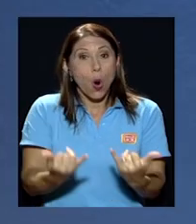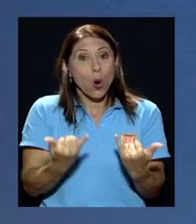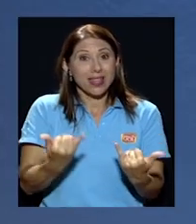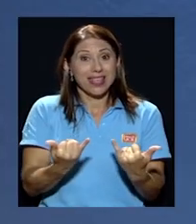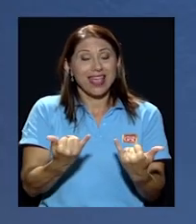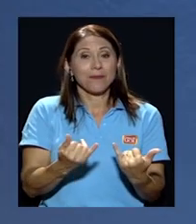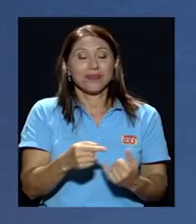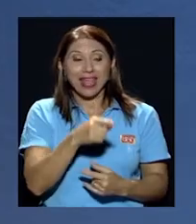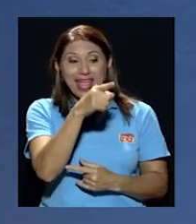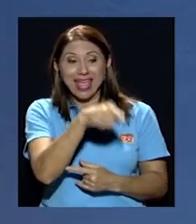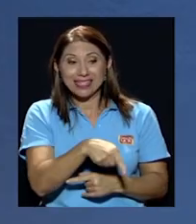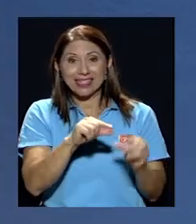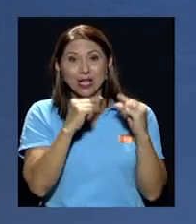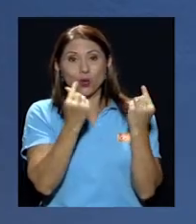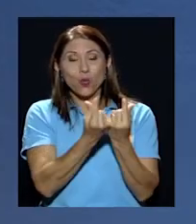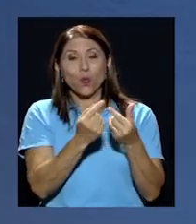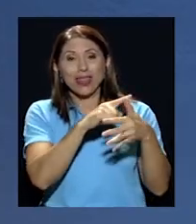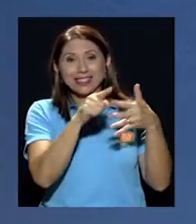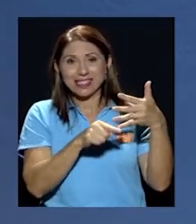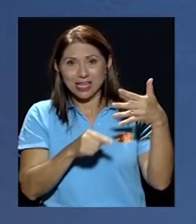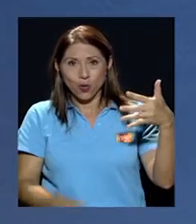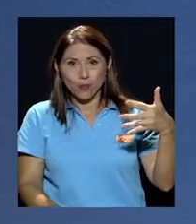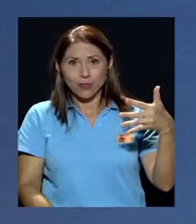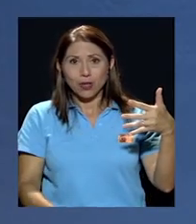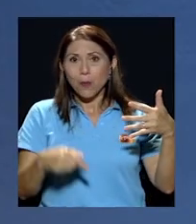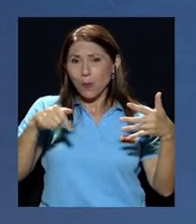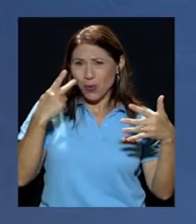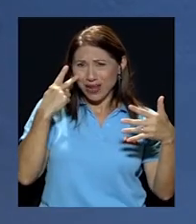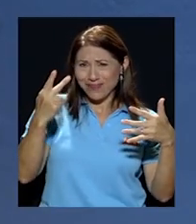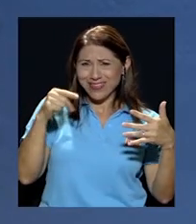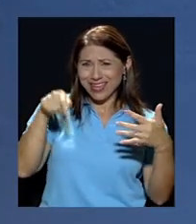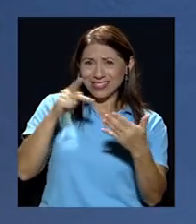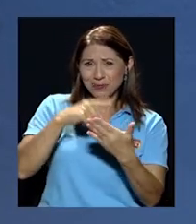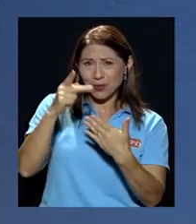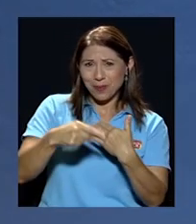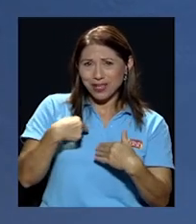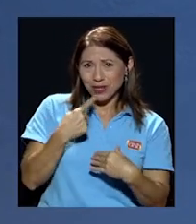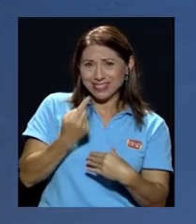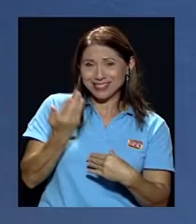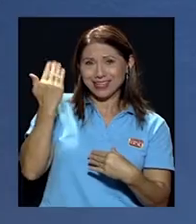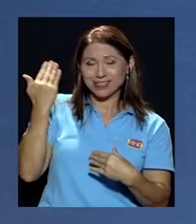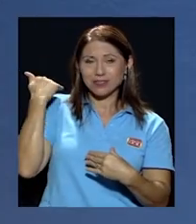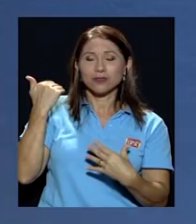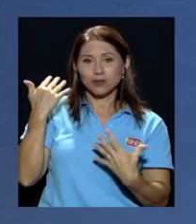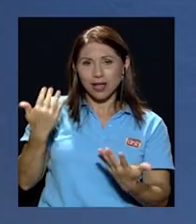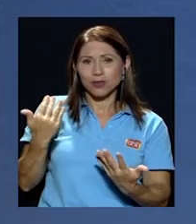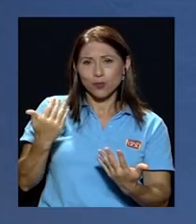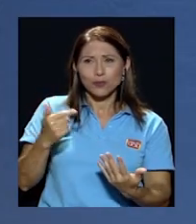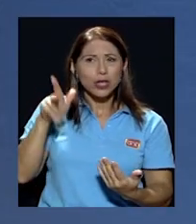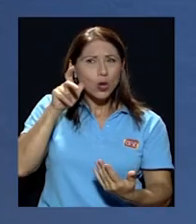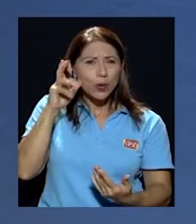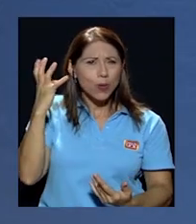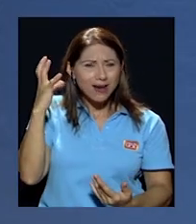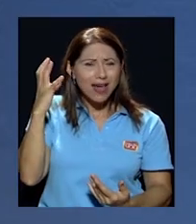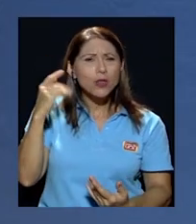5 por lo que vi incluso en este programa que que le decía hace un rato oí por la radio